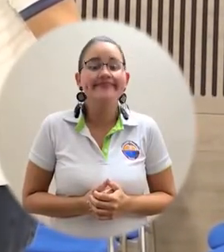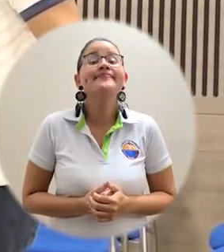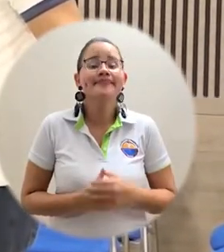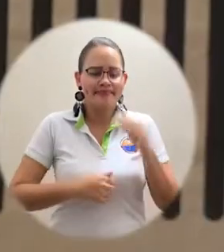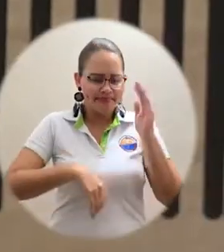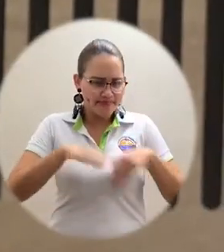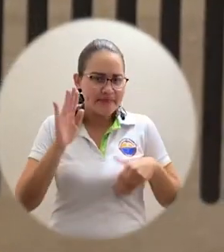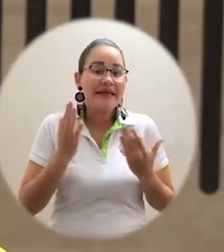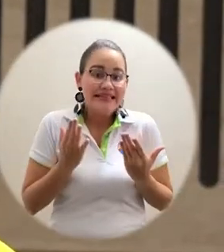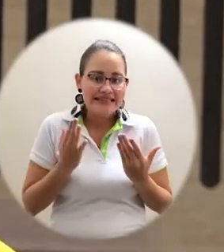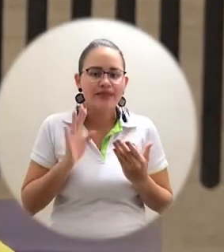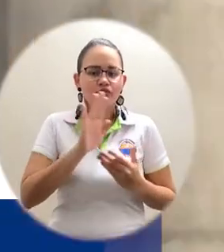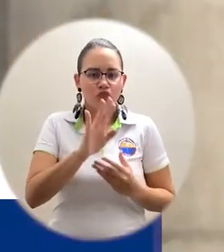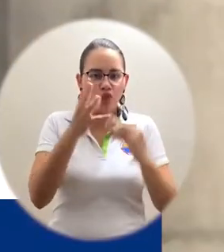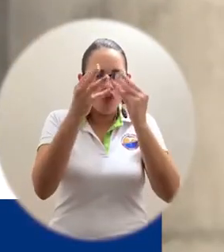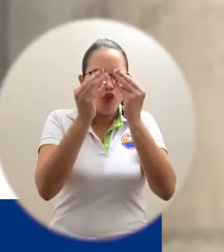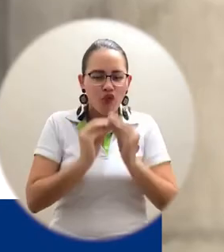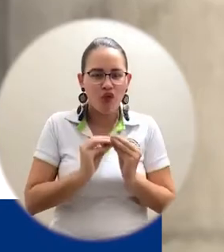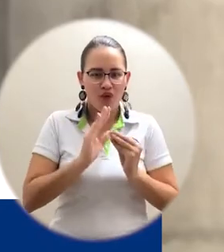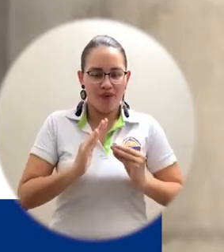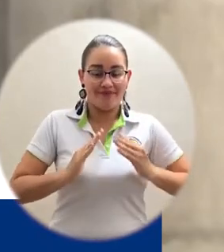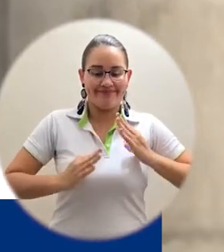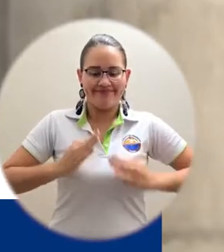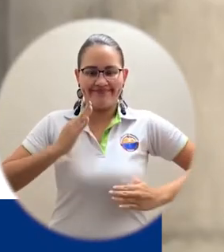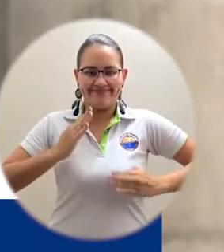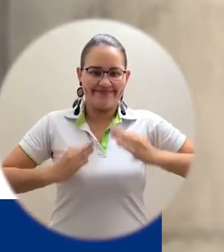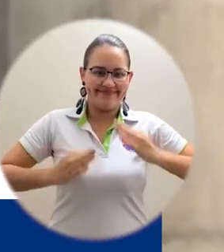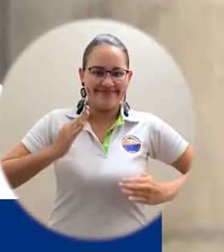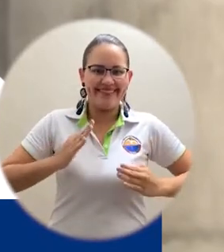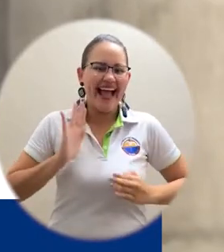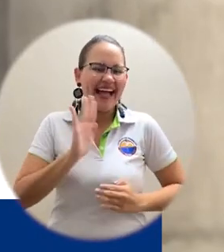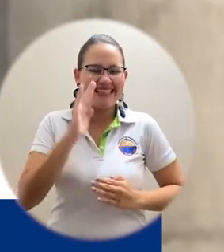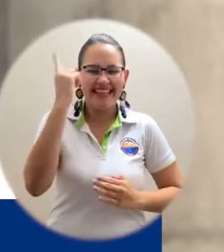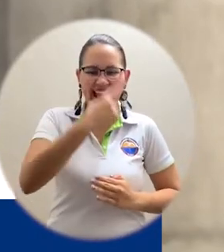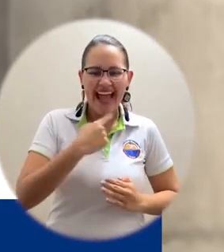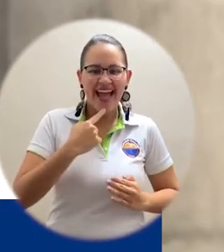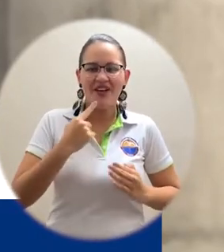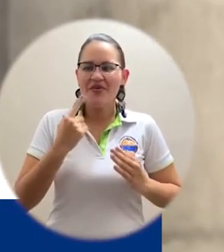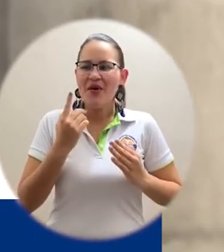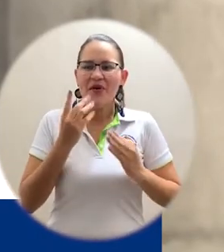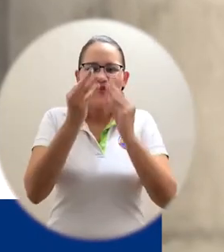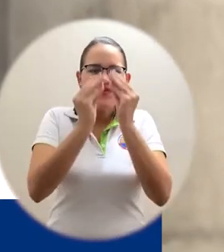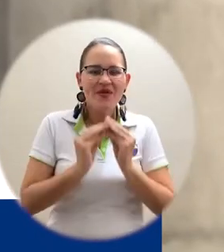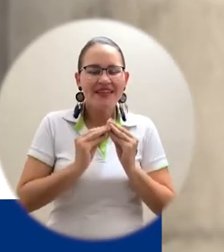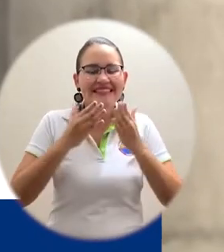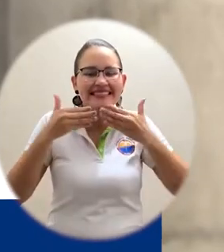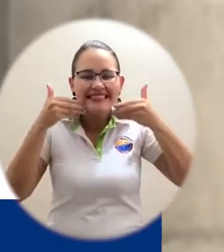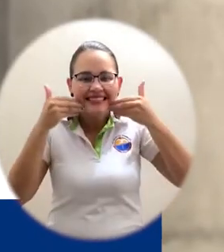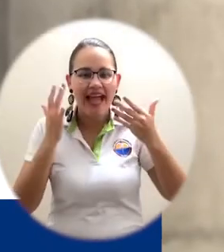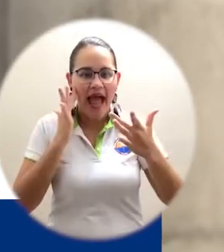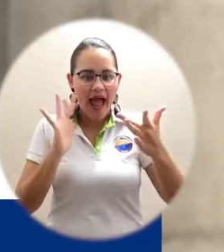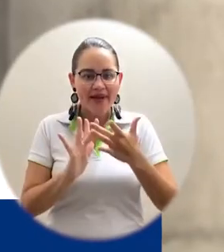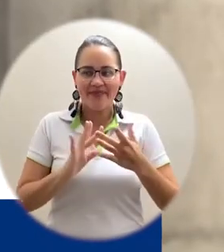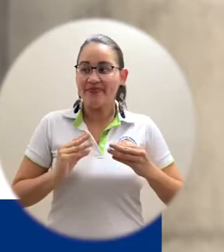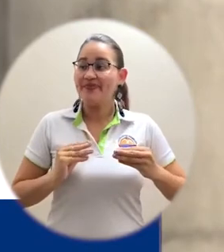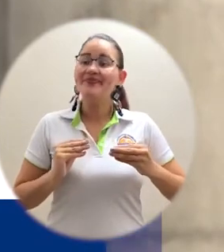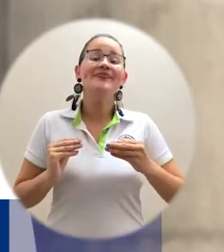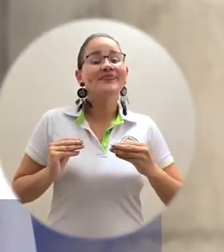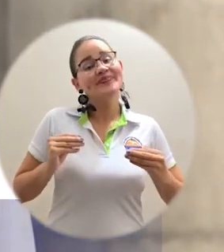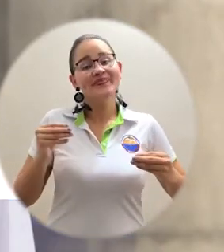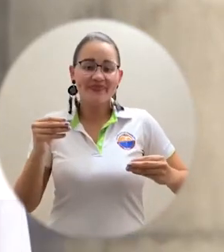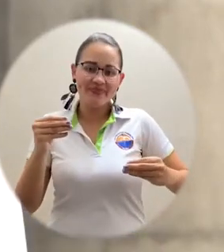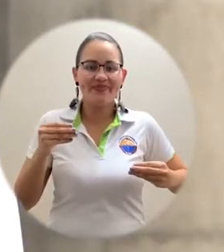también de la forma antropomórfica del robot que es una forma bastante amigable como un robot social preparado para esa para esas tareas y